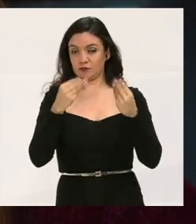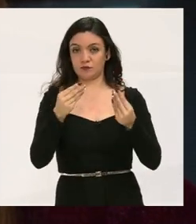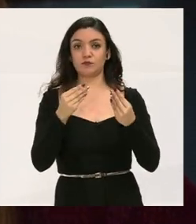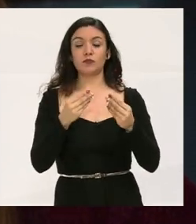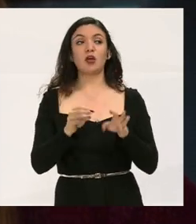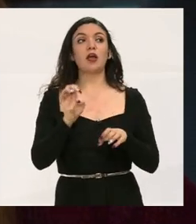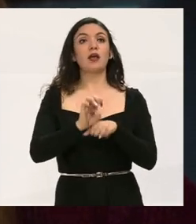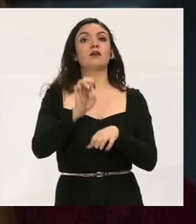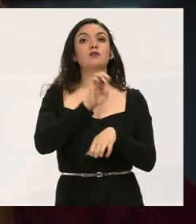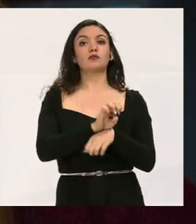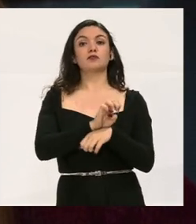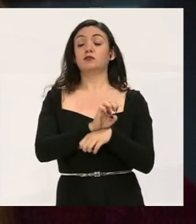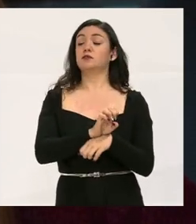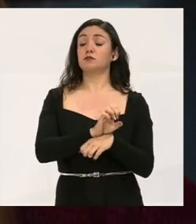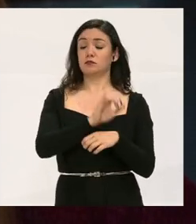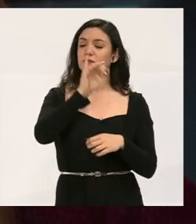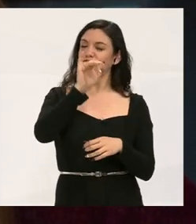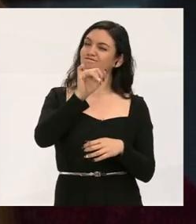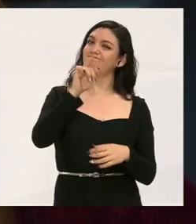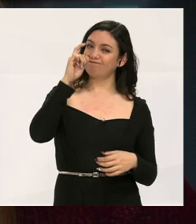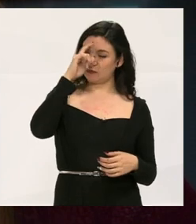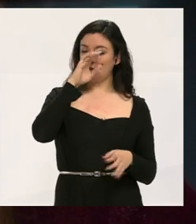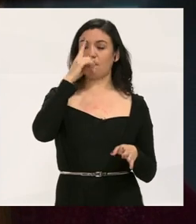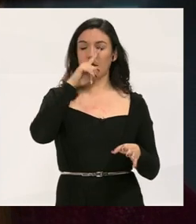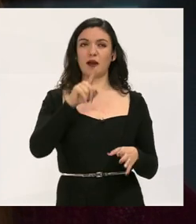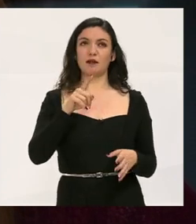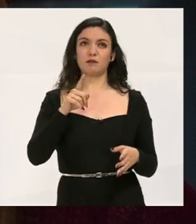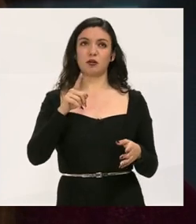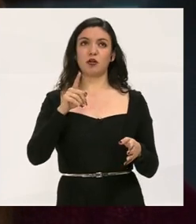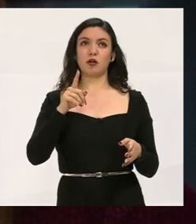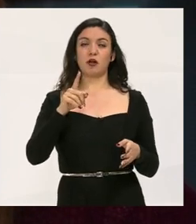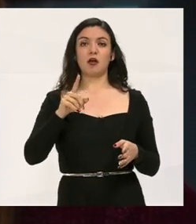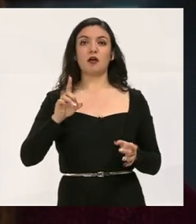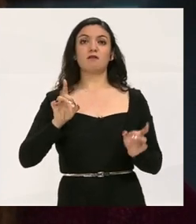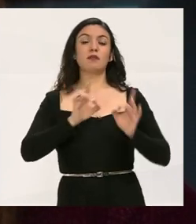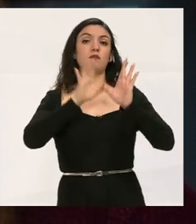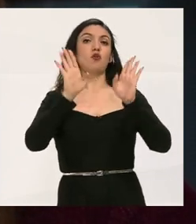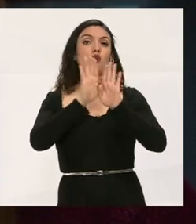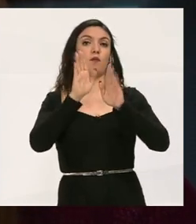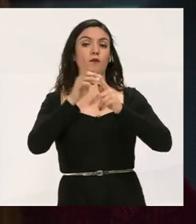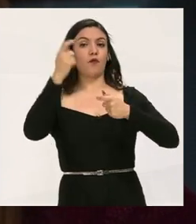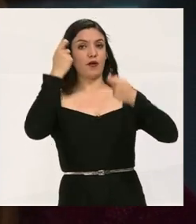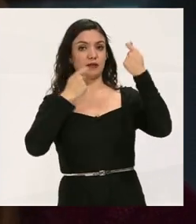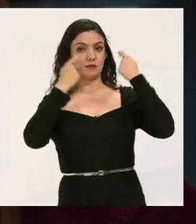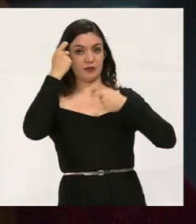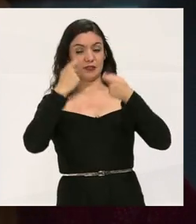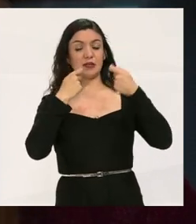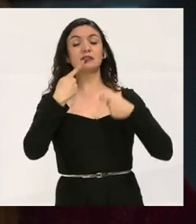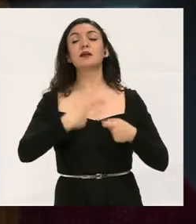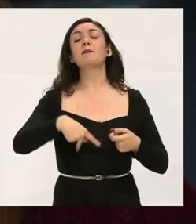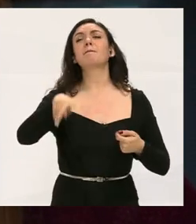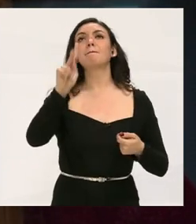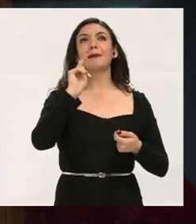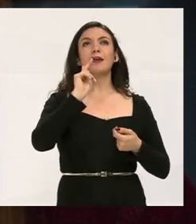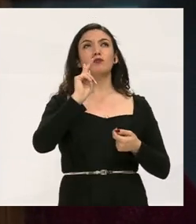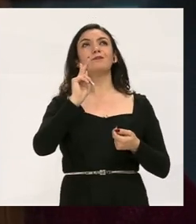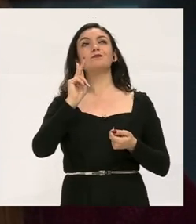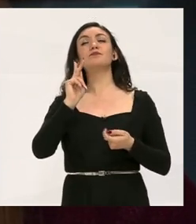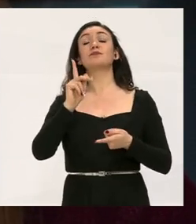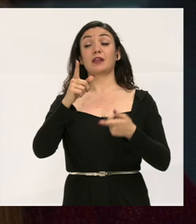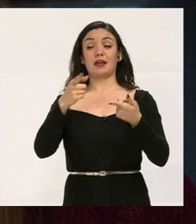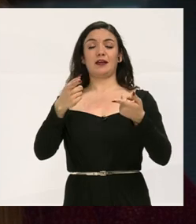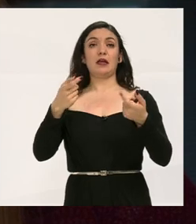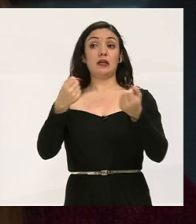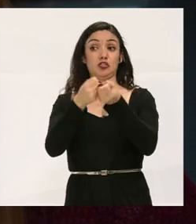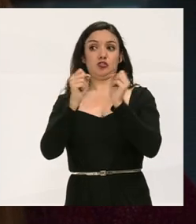acogen mucho. Entonces, sí batallan ellos mucho para de pronto expresarse, pero